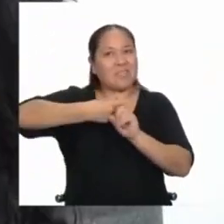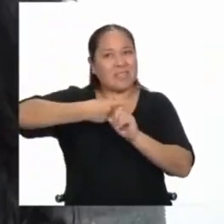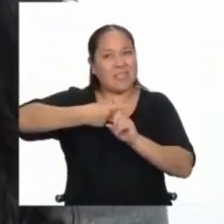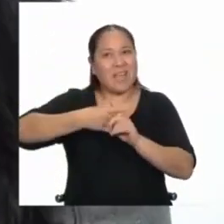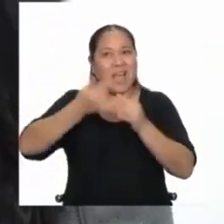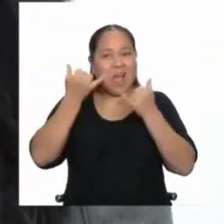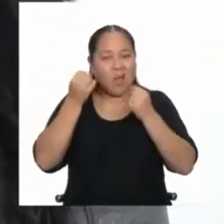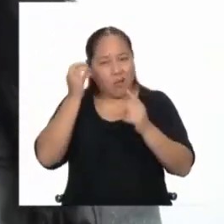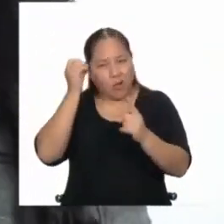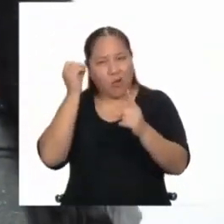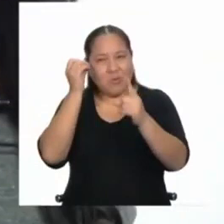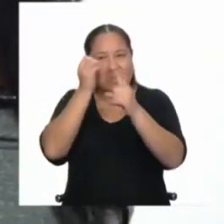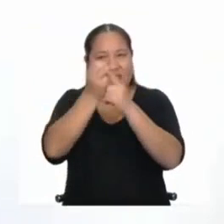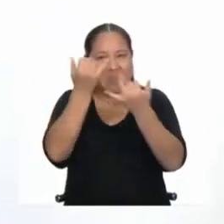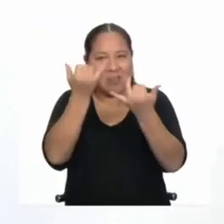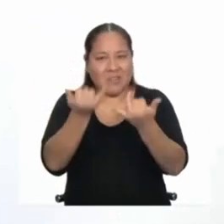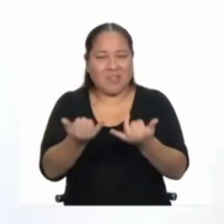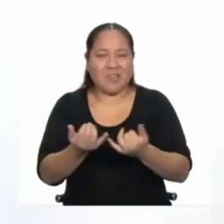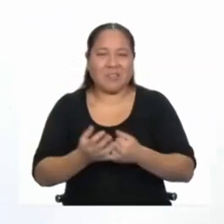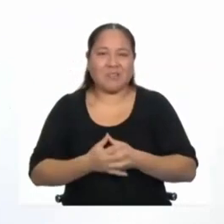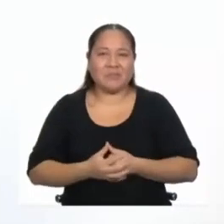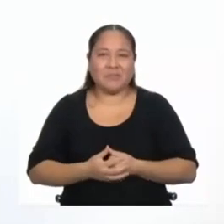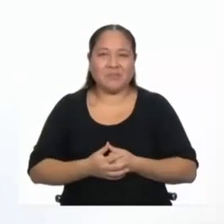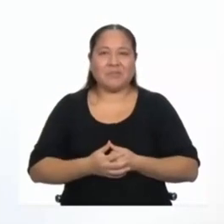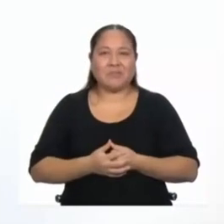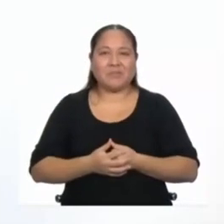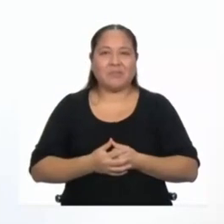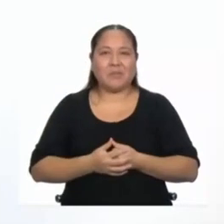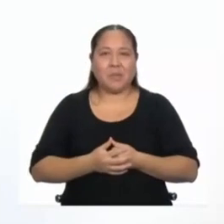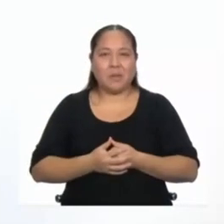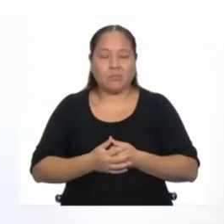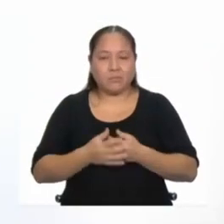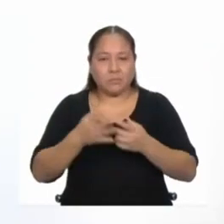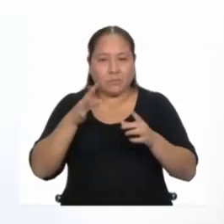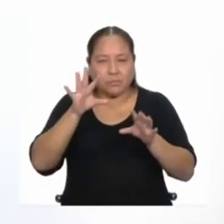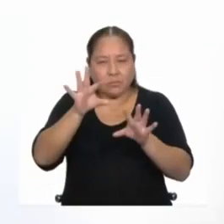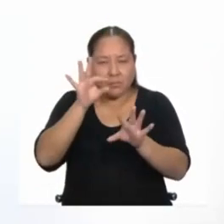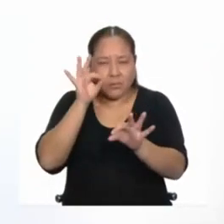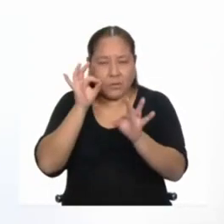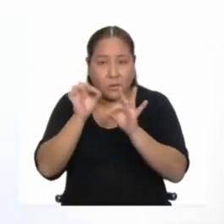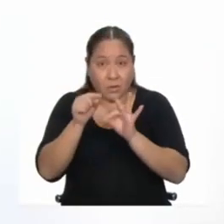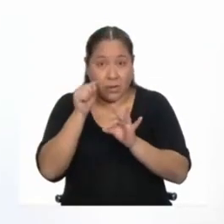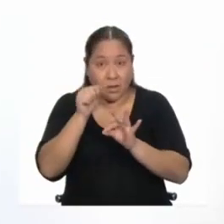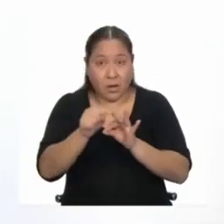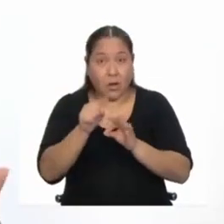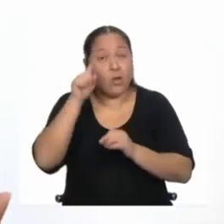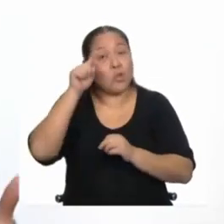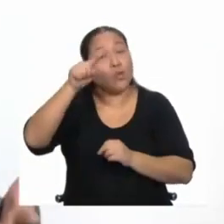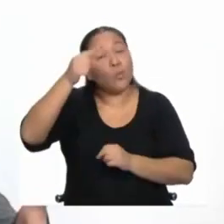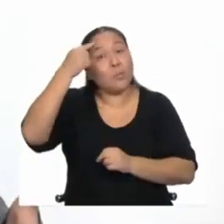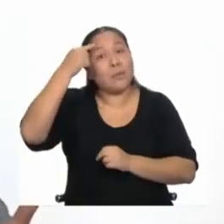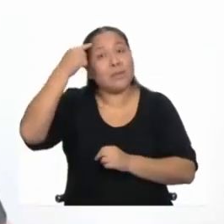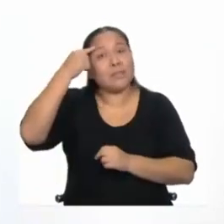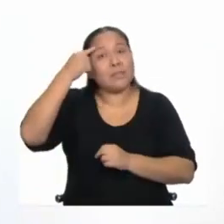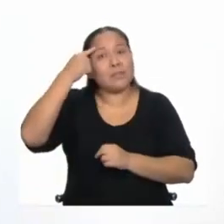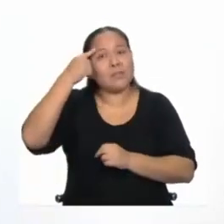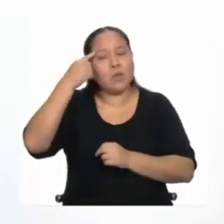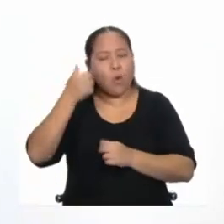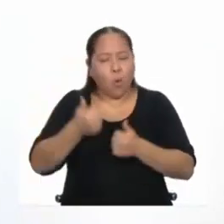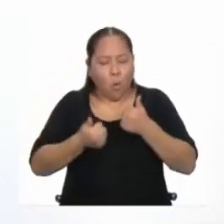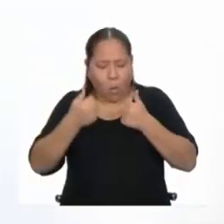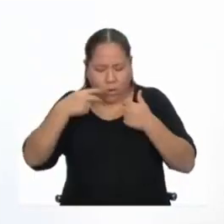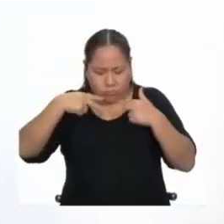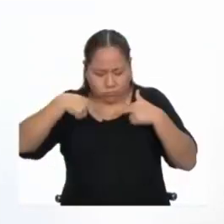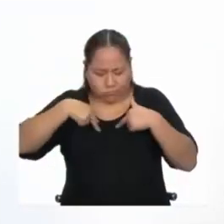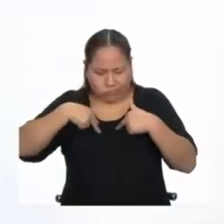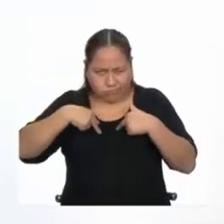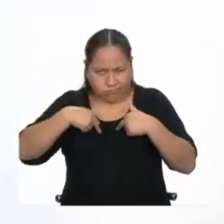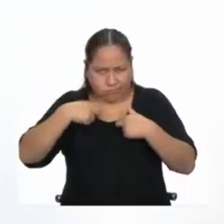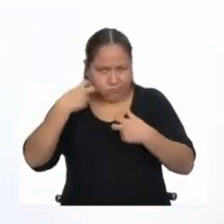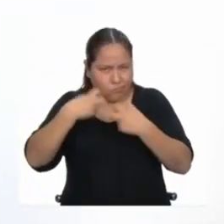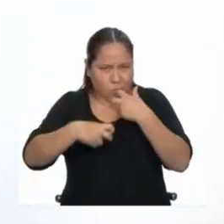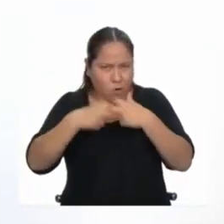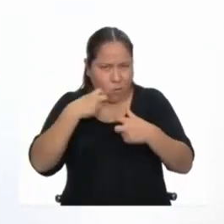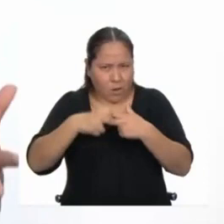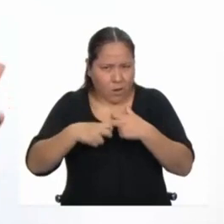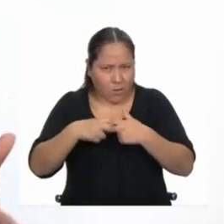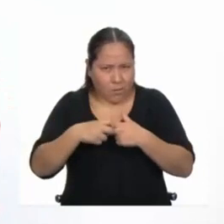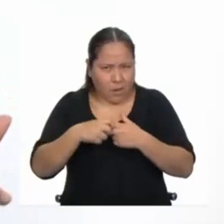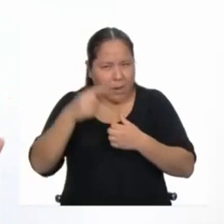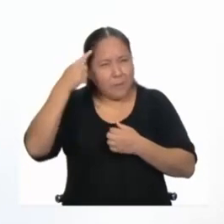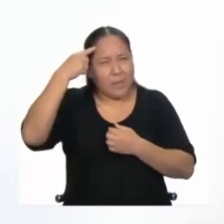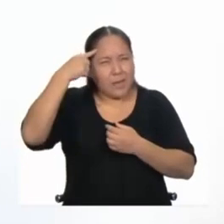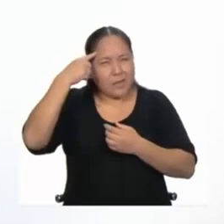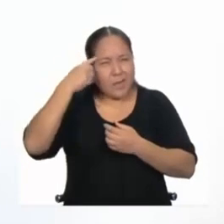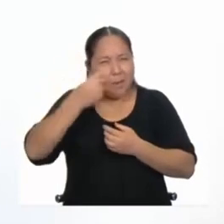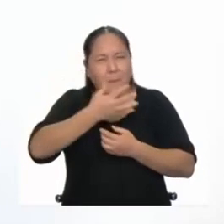vamos con el reto de hoy. Identifica lo que tú consideres es tu mayor problema y plantealo como una